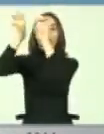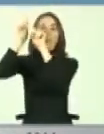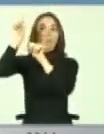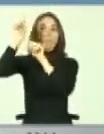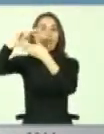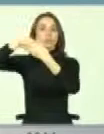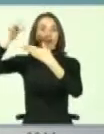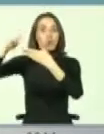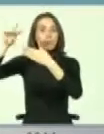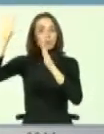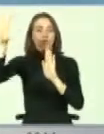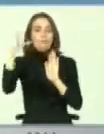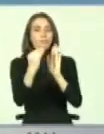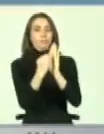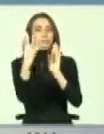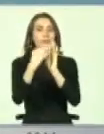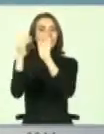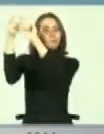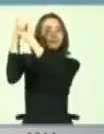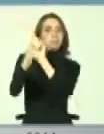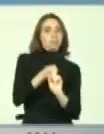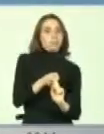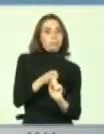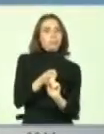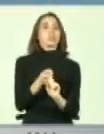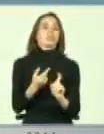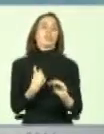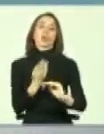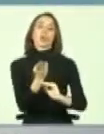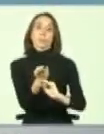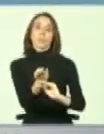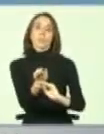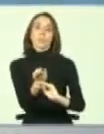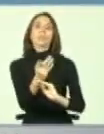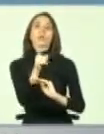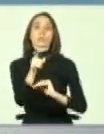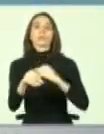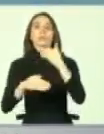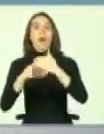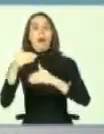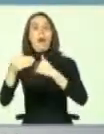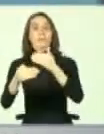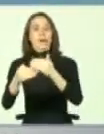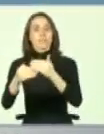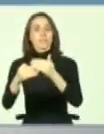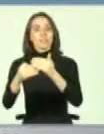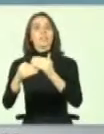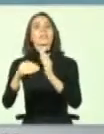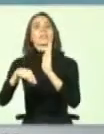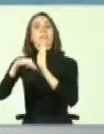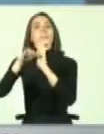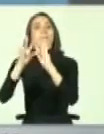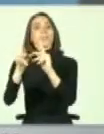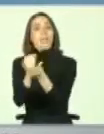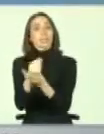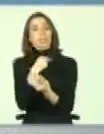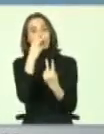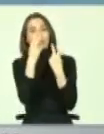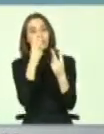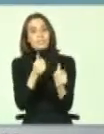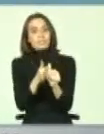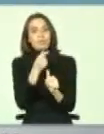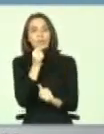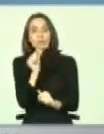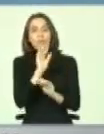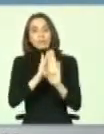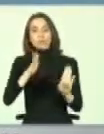por ejemplo, en la convención, yo les pido a ustedes de que en realidad se avance en ese nivel, porque he visto de muy cerca, y con esto voy